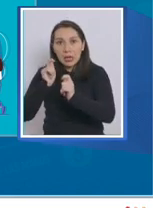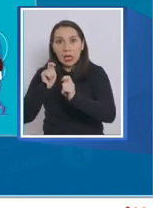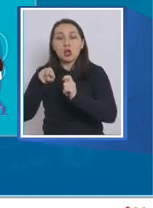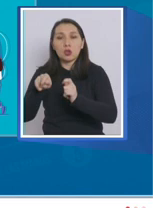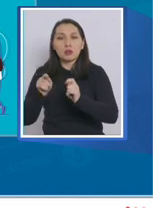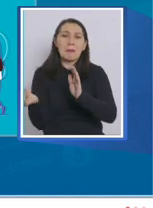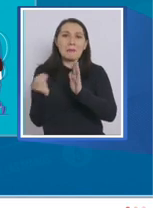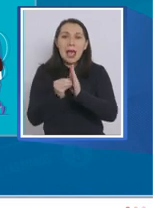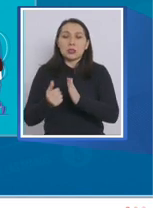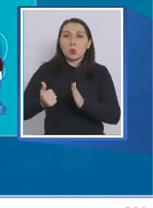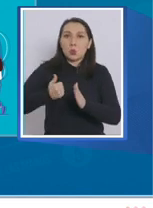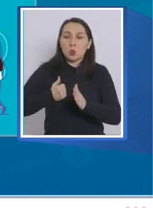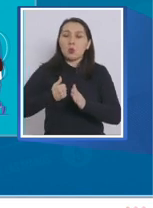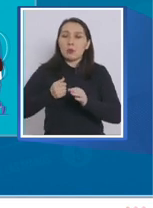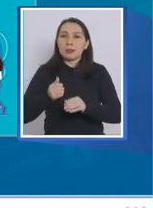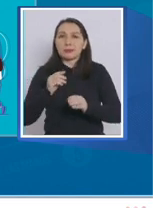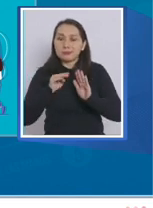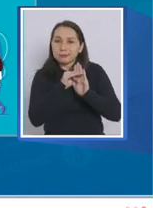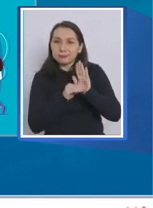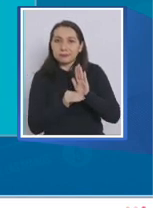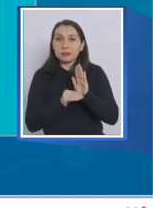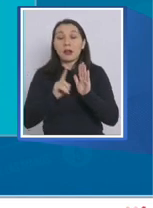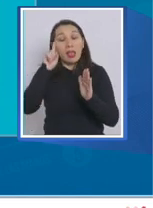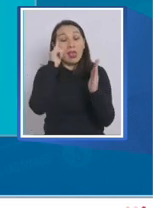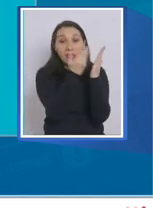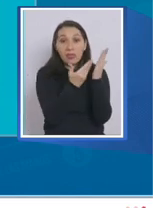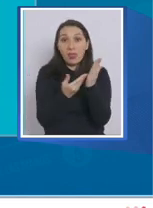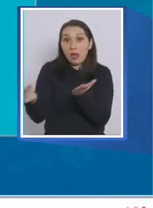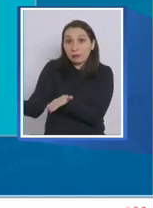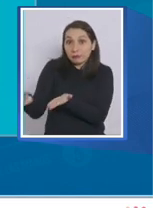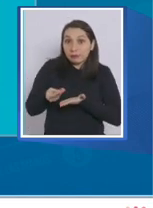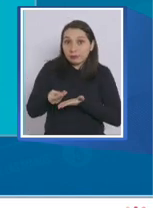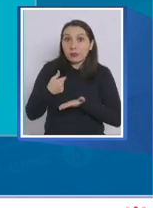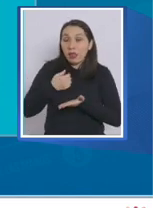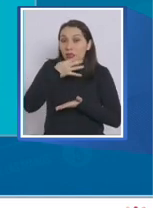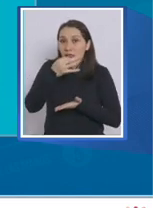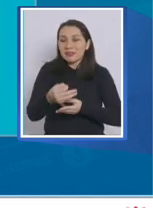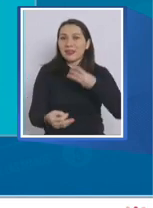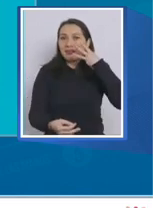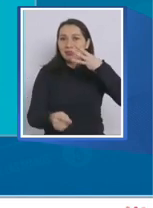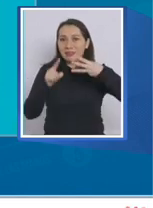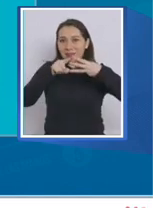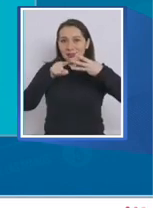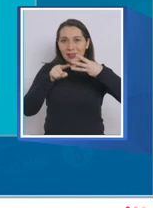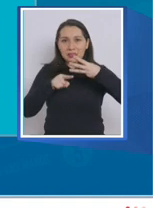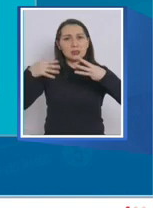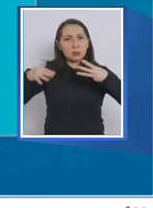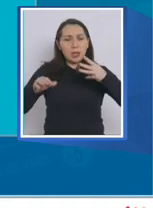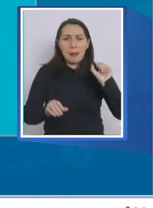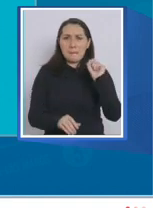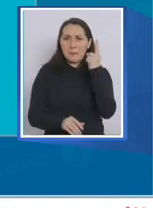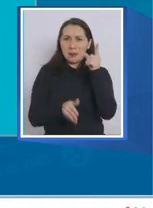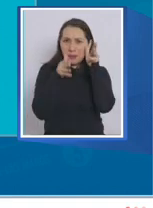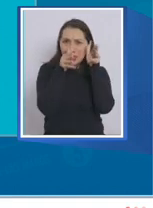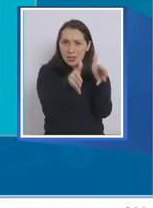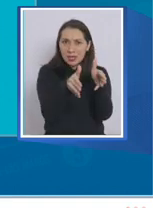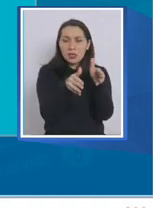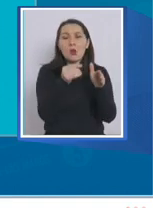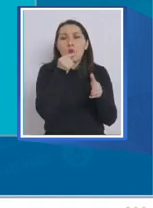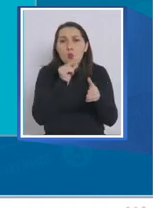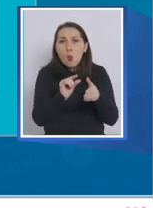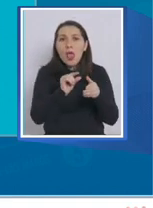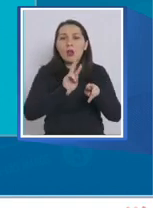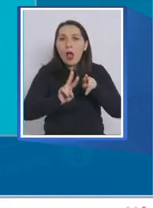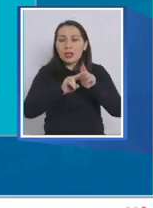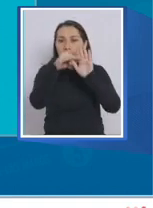aumentar la adherencia. En cuanto a las propuestas recibidas, se enmarcaron en tres ejes. El primero, las medidas de corto